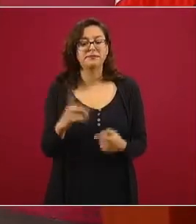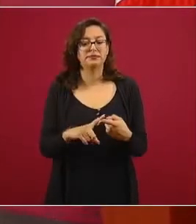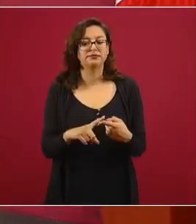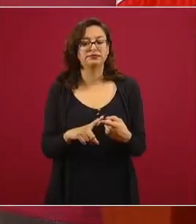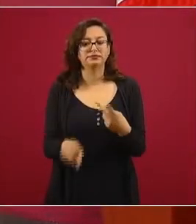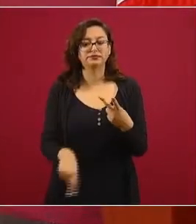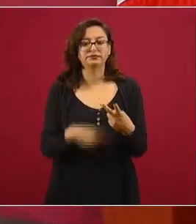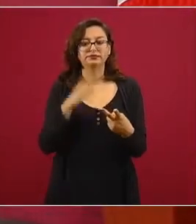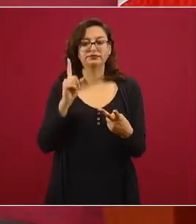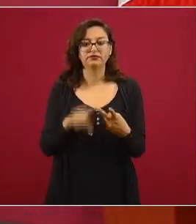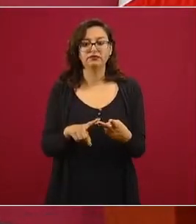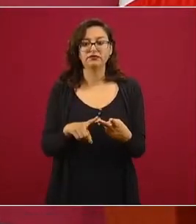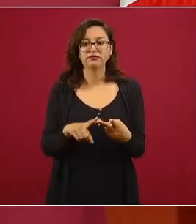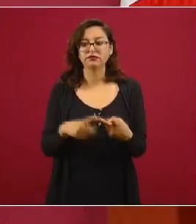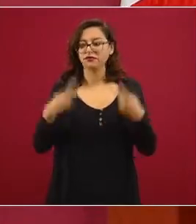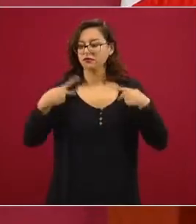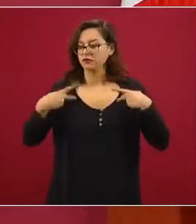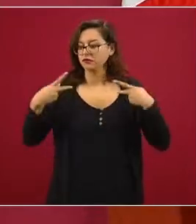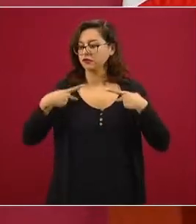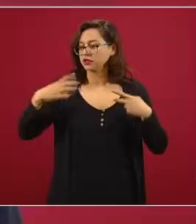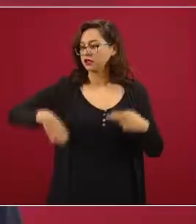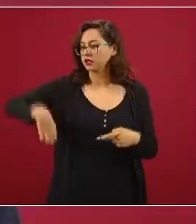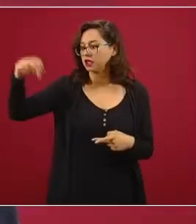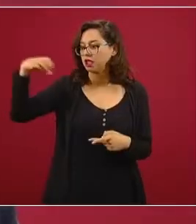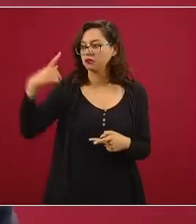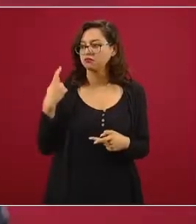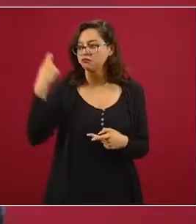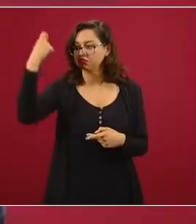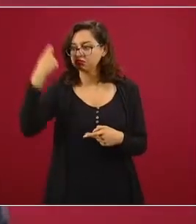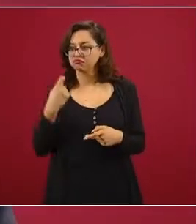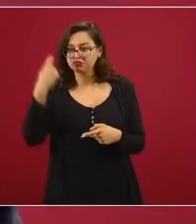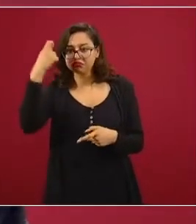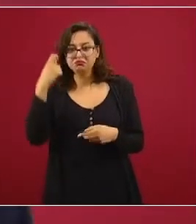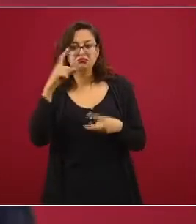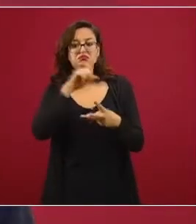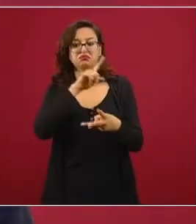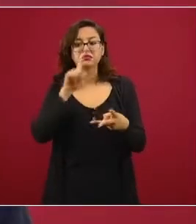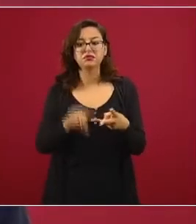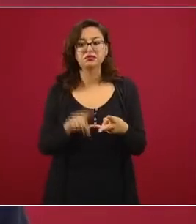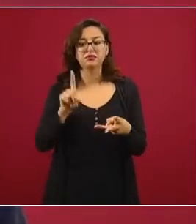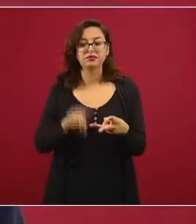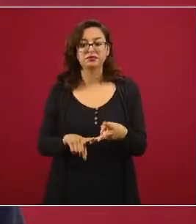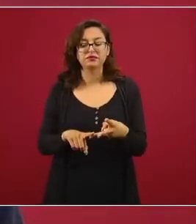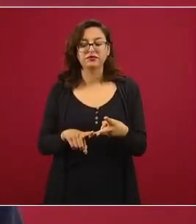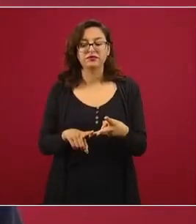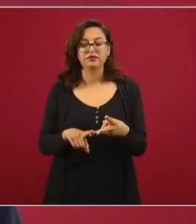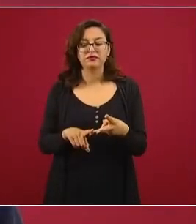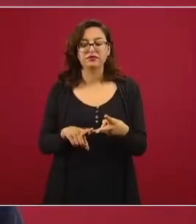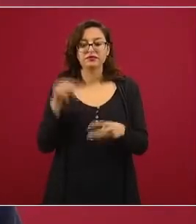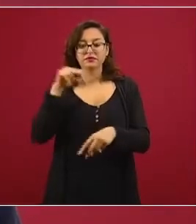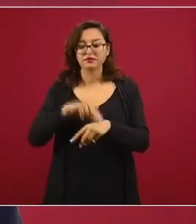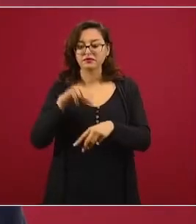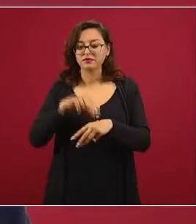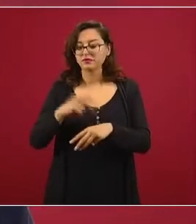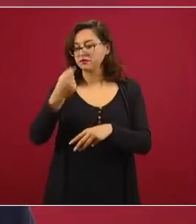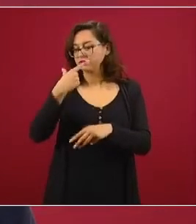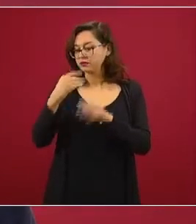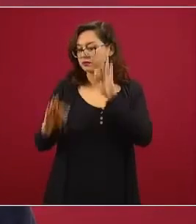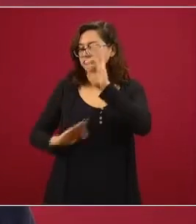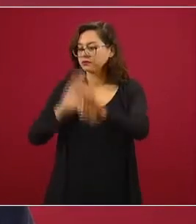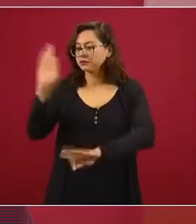pensiones para adultos mayores, servicio médico gratuito,